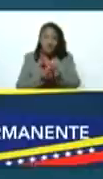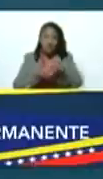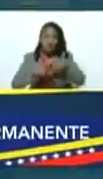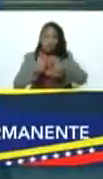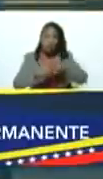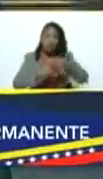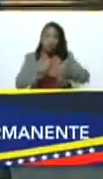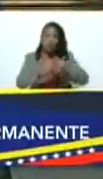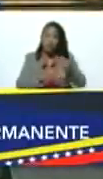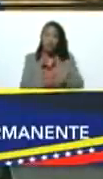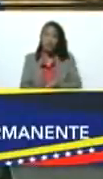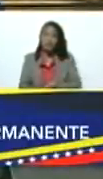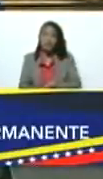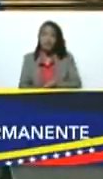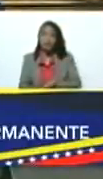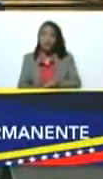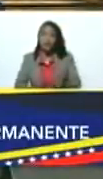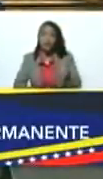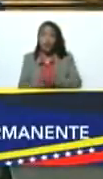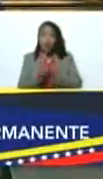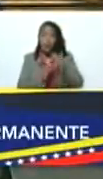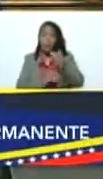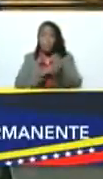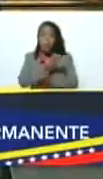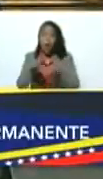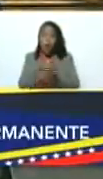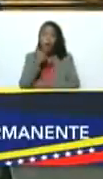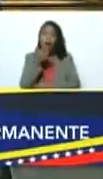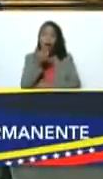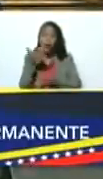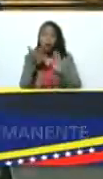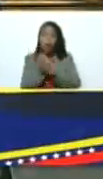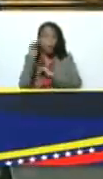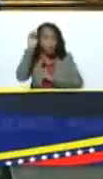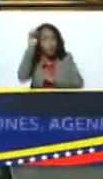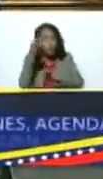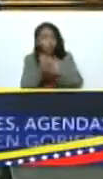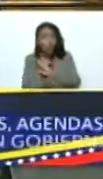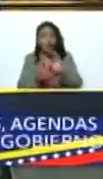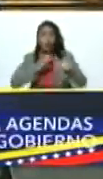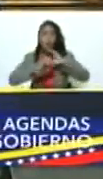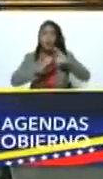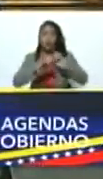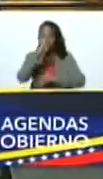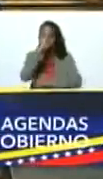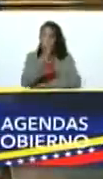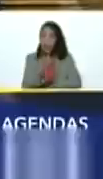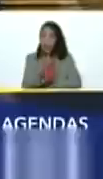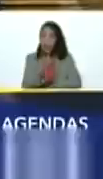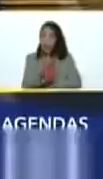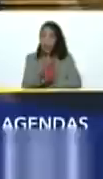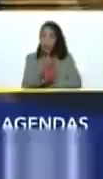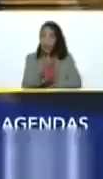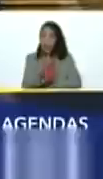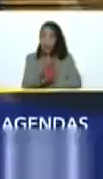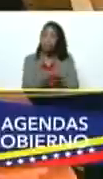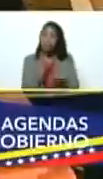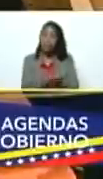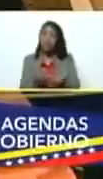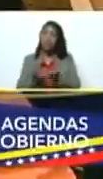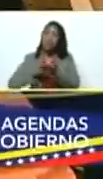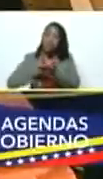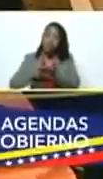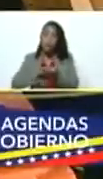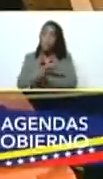para superar problemas, para establecer mecanismos de comunicación más directa con la gente, resolverlos en